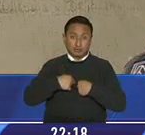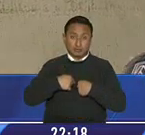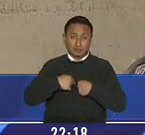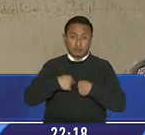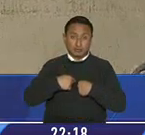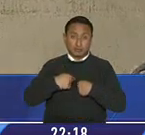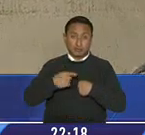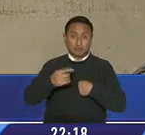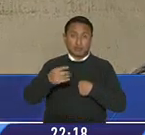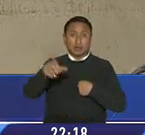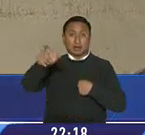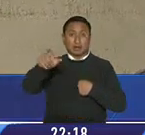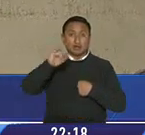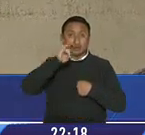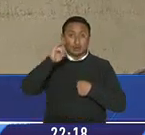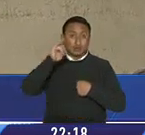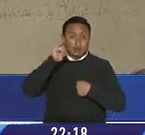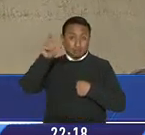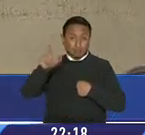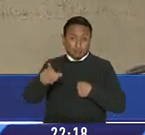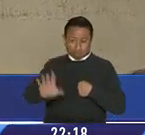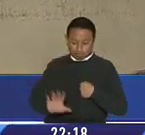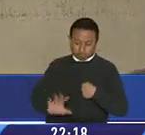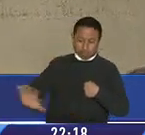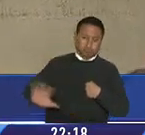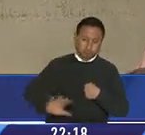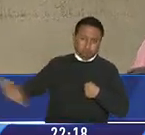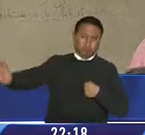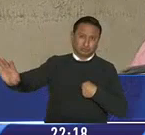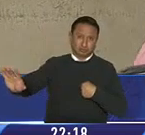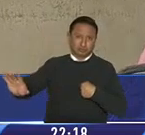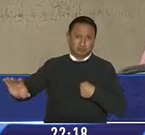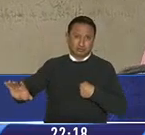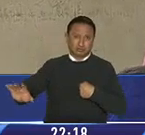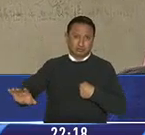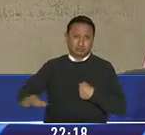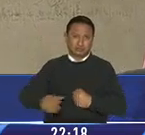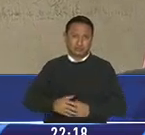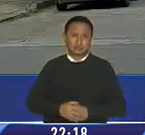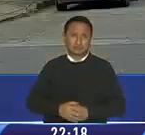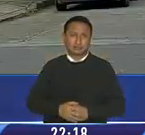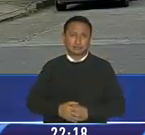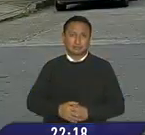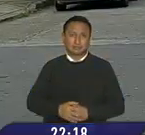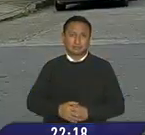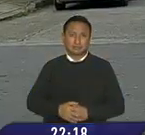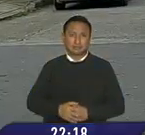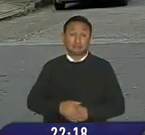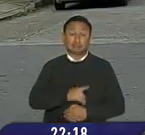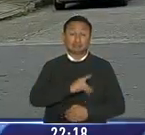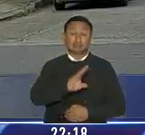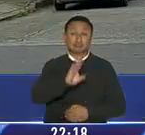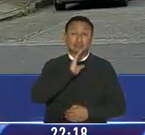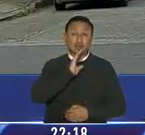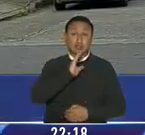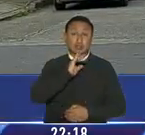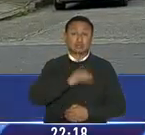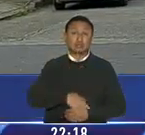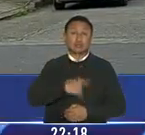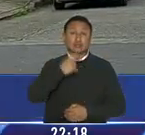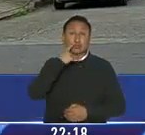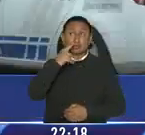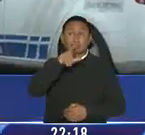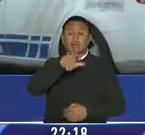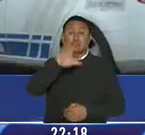más al niño especial y a la señora que estaba ahí para que no la afecte a ellos también. El agua hirviendo la lanzó un hombre de